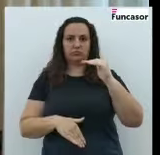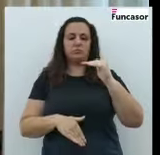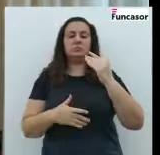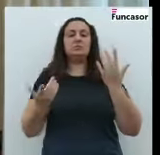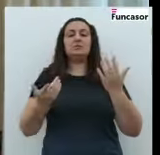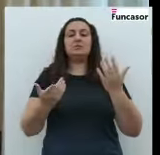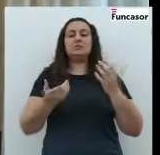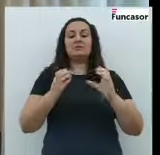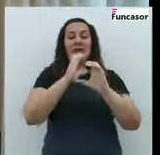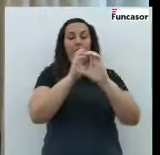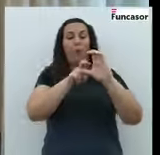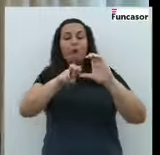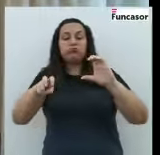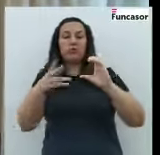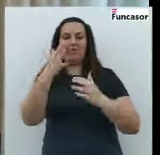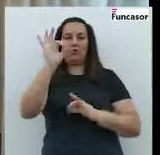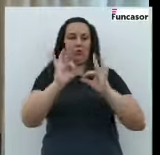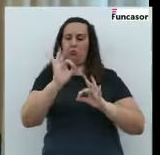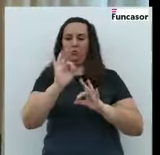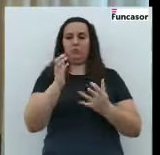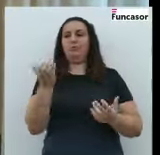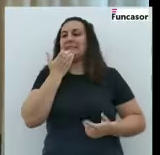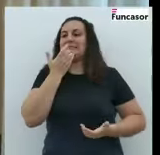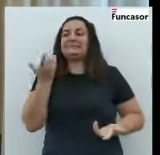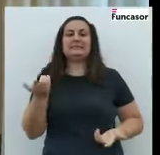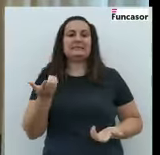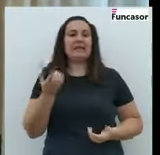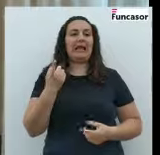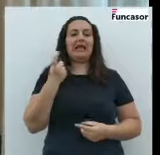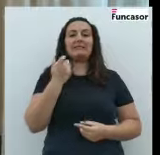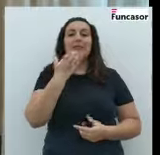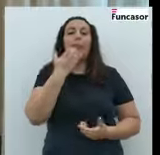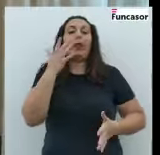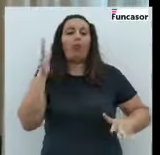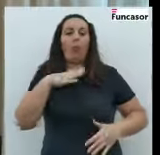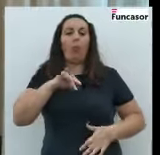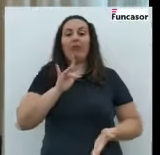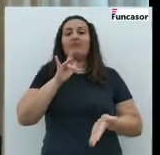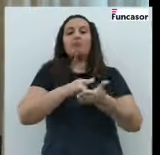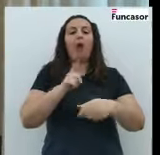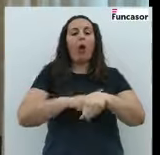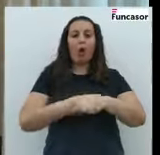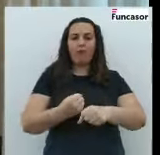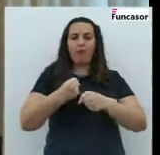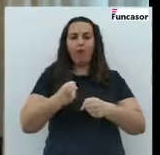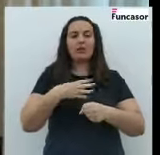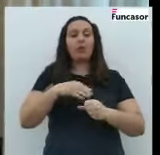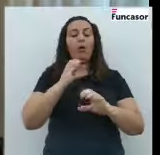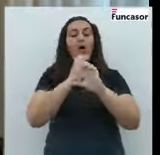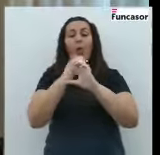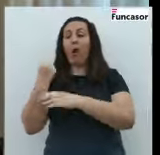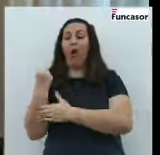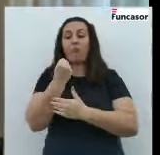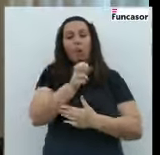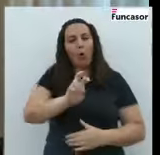de la capacidad de las guaguas, de tal manera que si es necesario incluso utilizar en determinadas horas puntas otras guaguas,